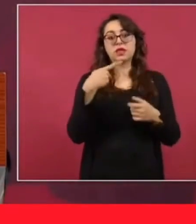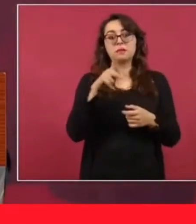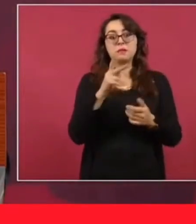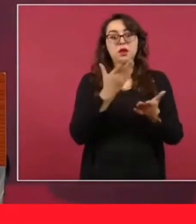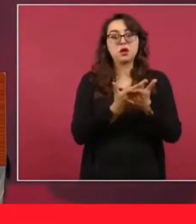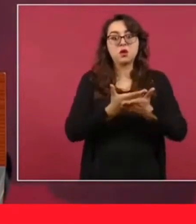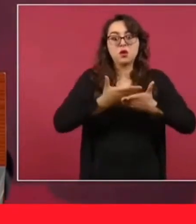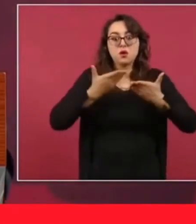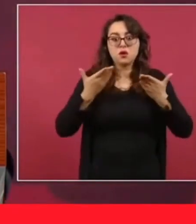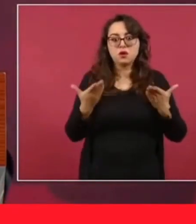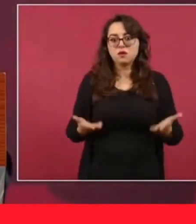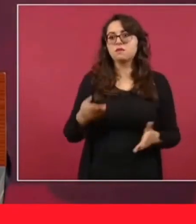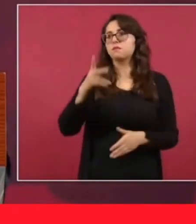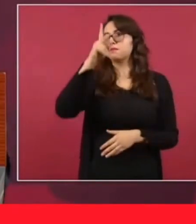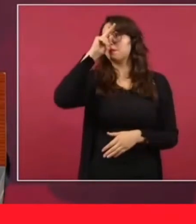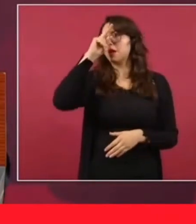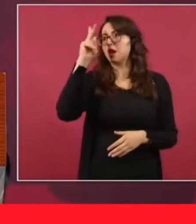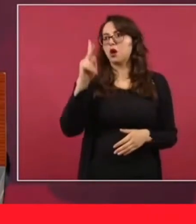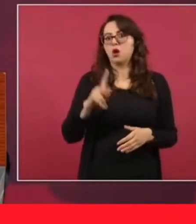como nunca.